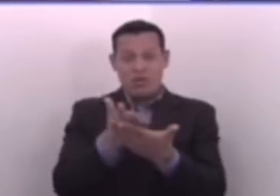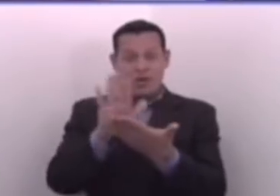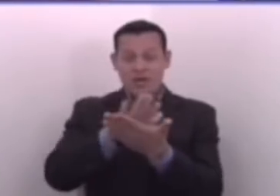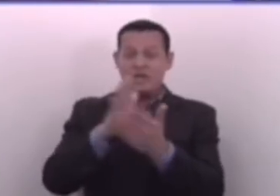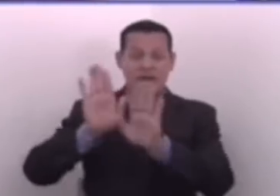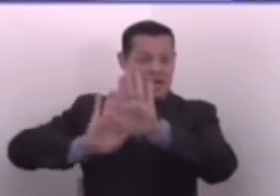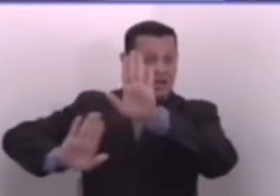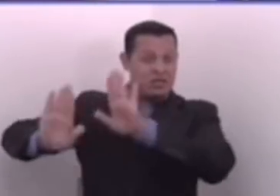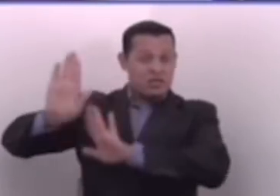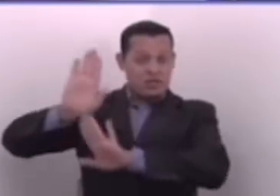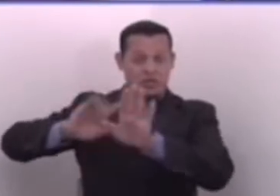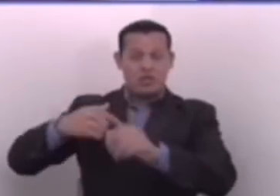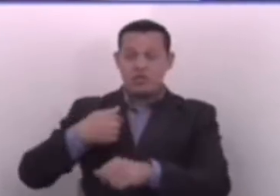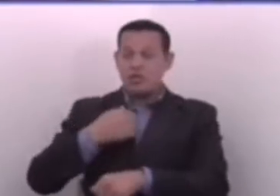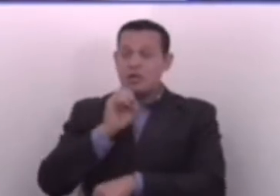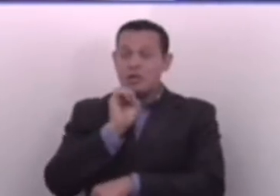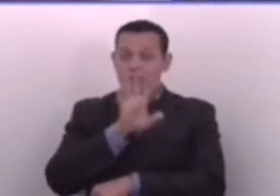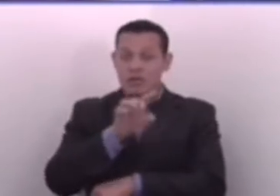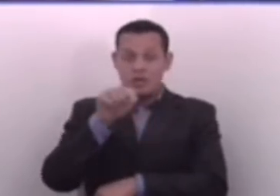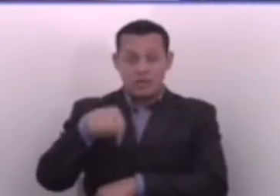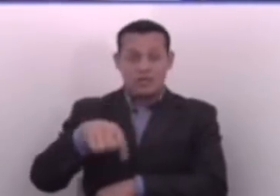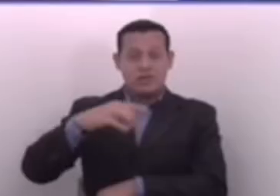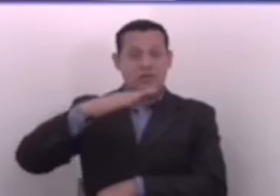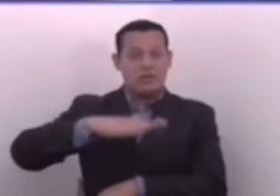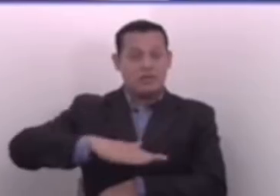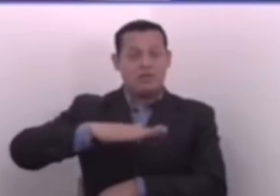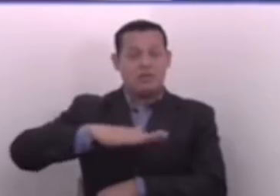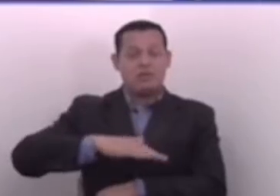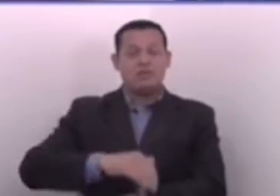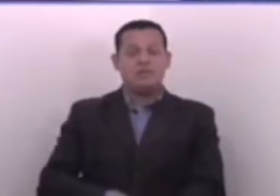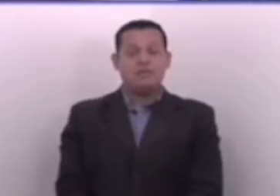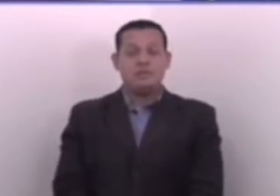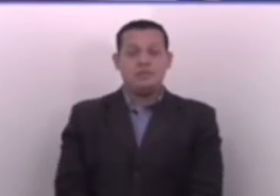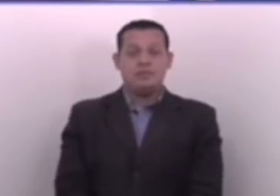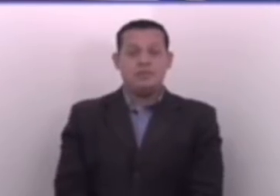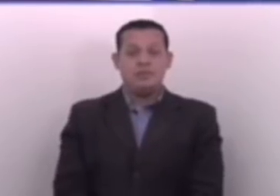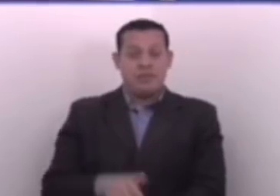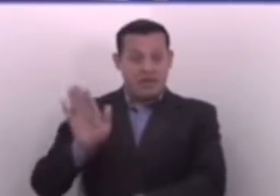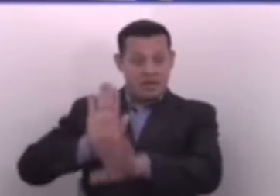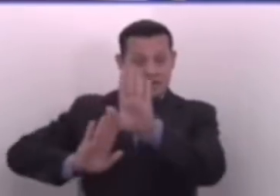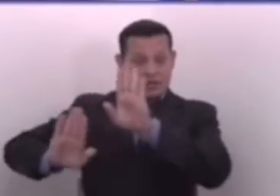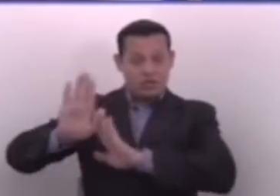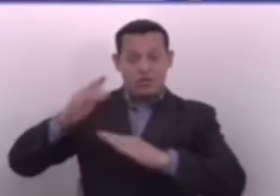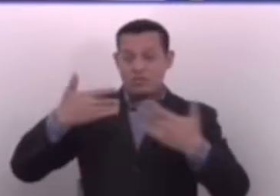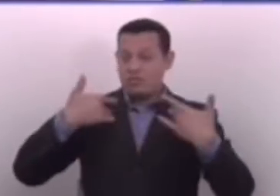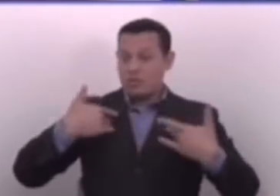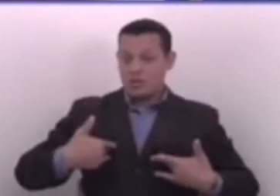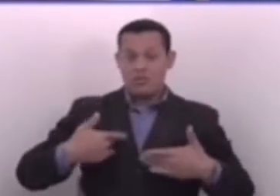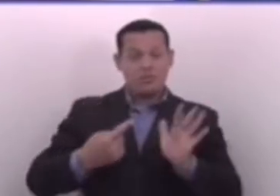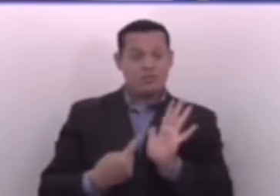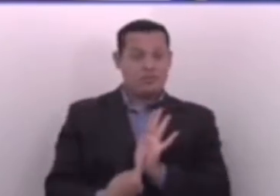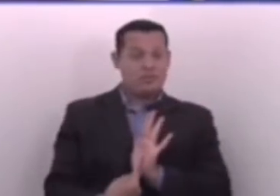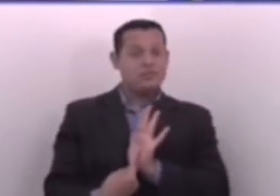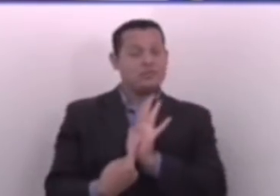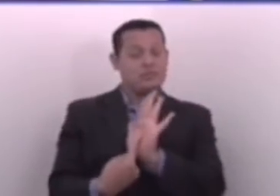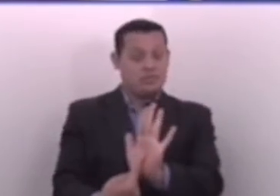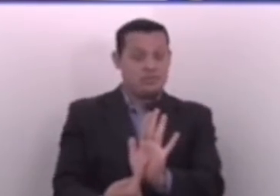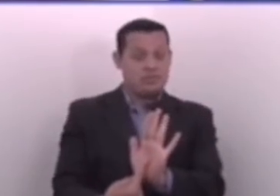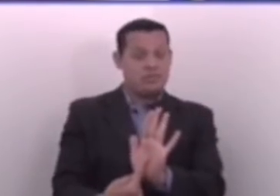historias que he mencionado en esta tarde. La historia de la humanidad ha demostrado